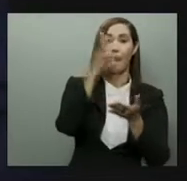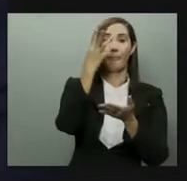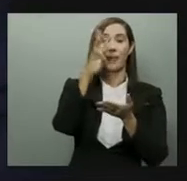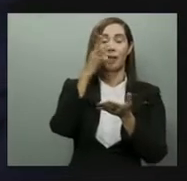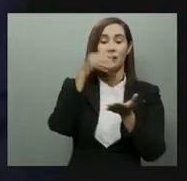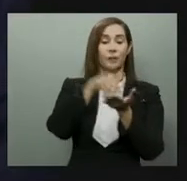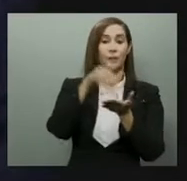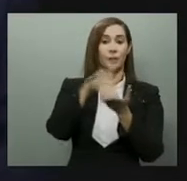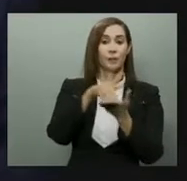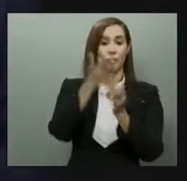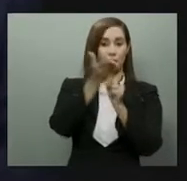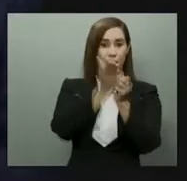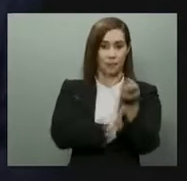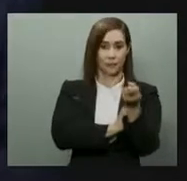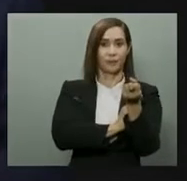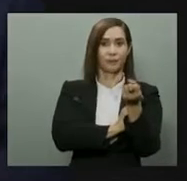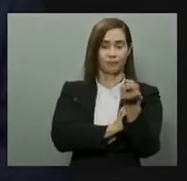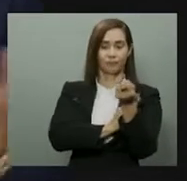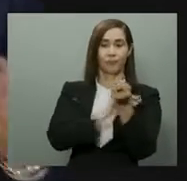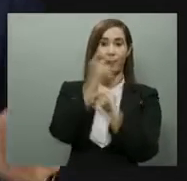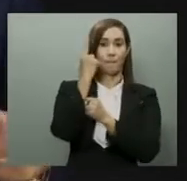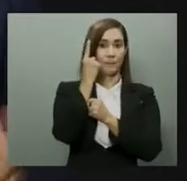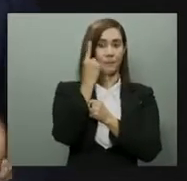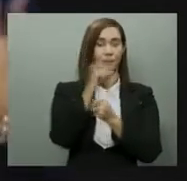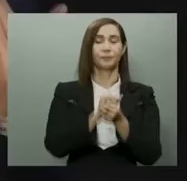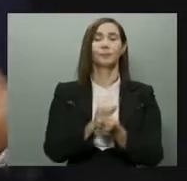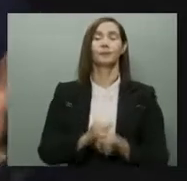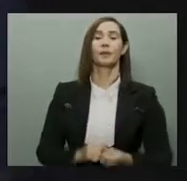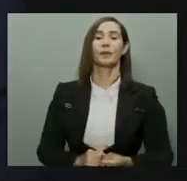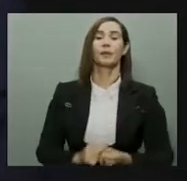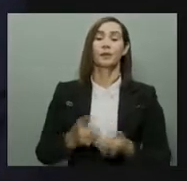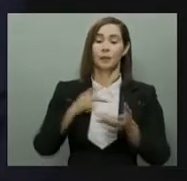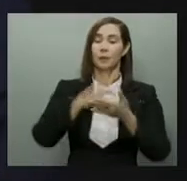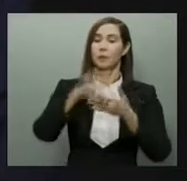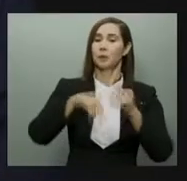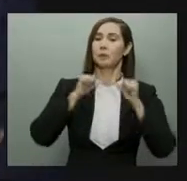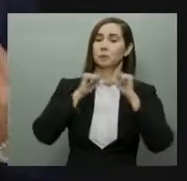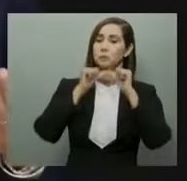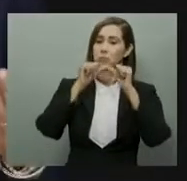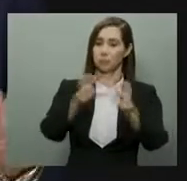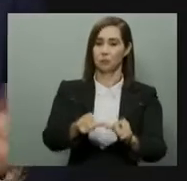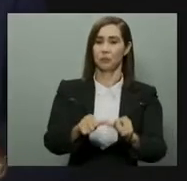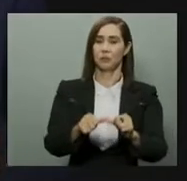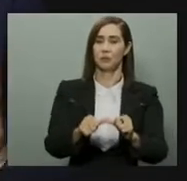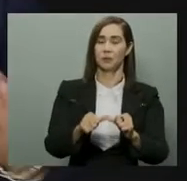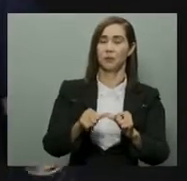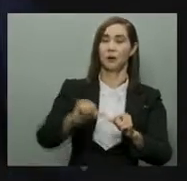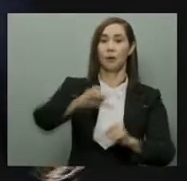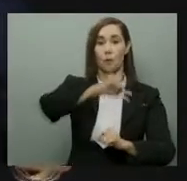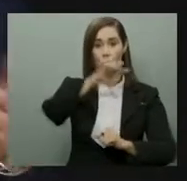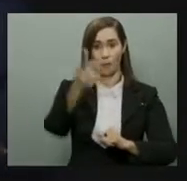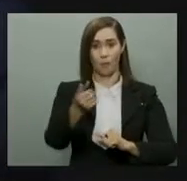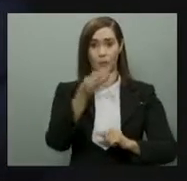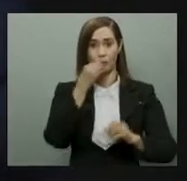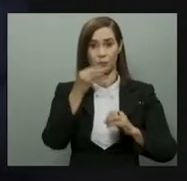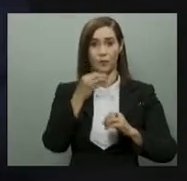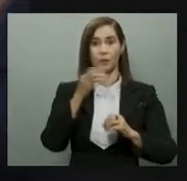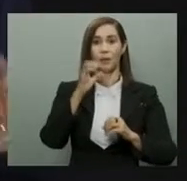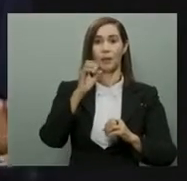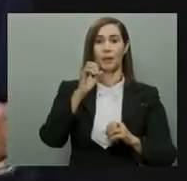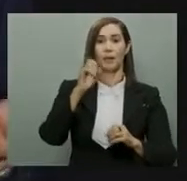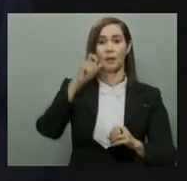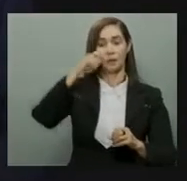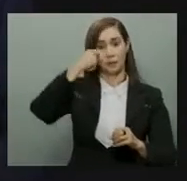millones de unidades de plátano, a ese precio, a un peso, el programa va a seguir, así lo hemos hecho con otros rubros como la cebolla,